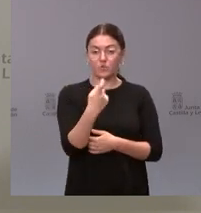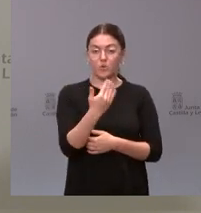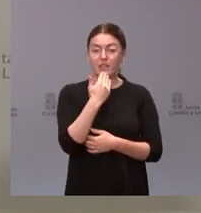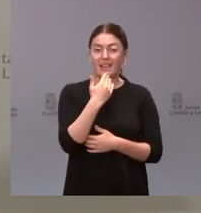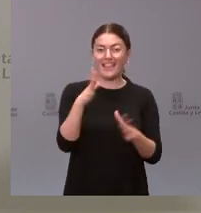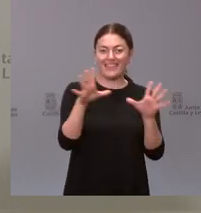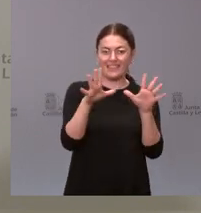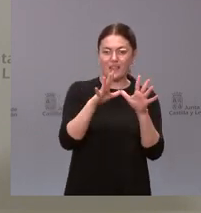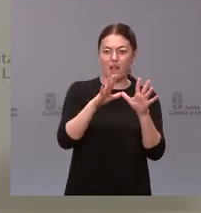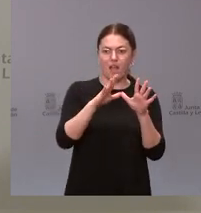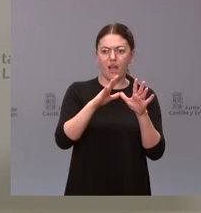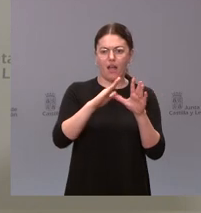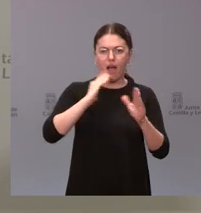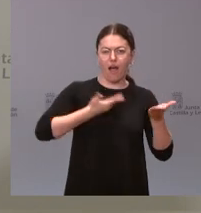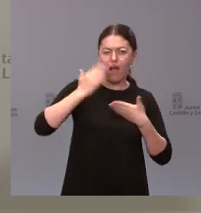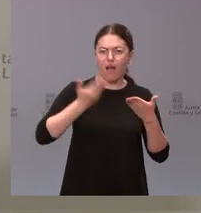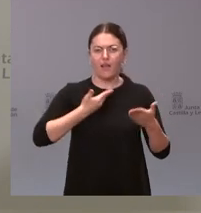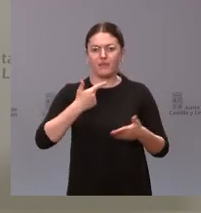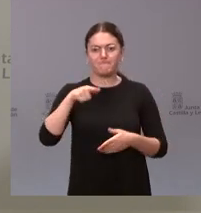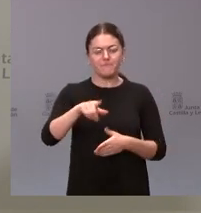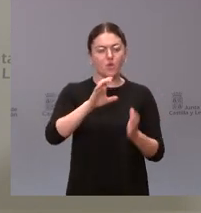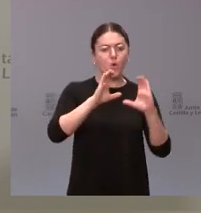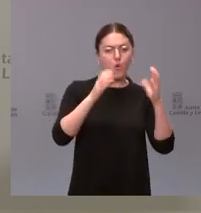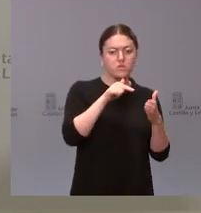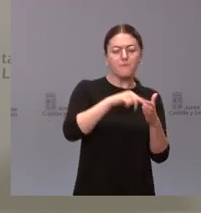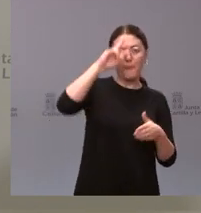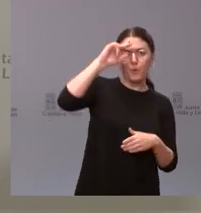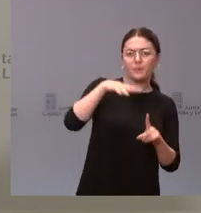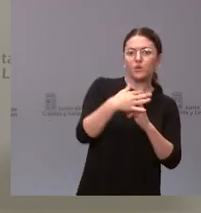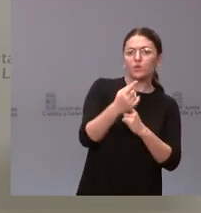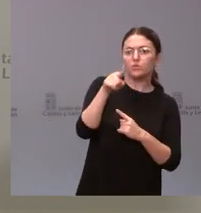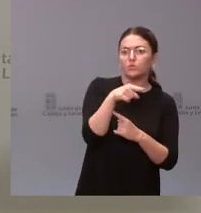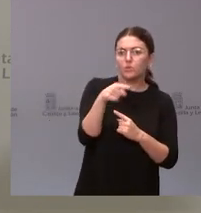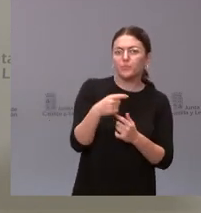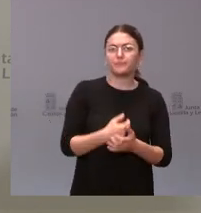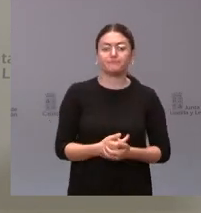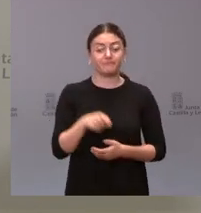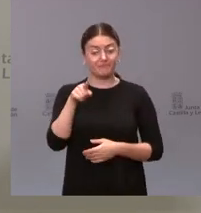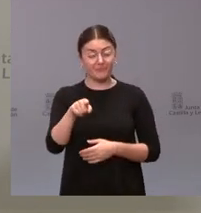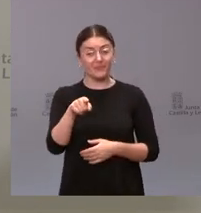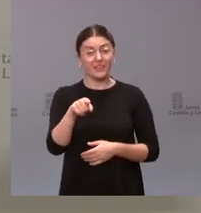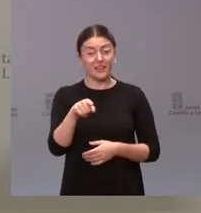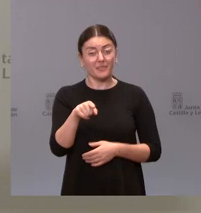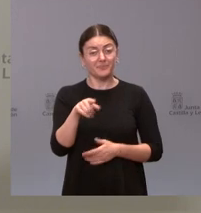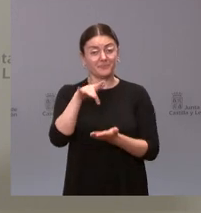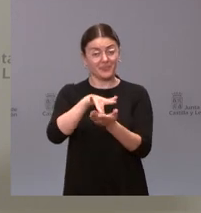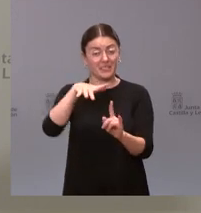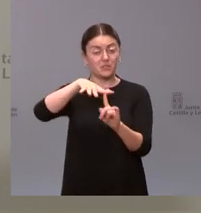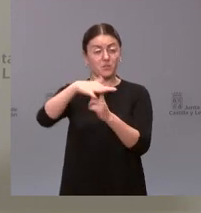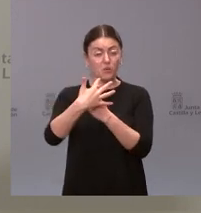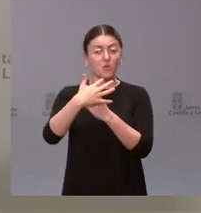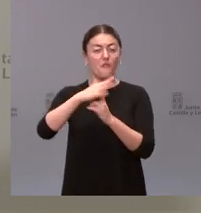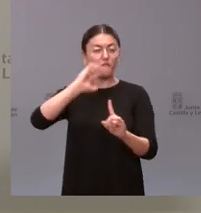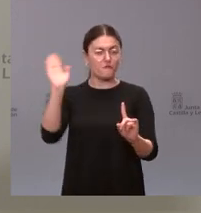falta de escolarización de este centro? ¿van a tomar alguna medida? Pues es un caso de violencia el que usted comenta que